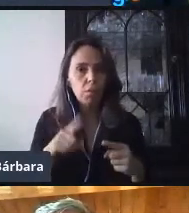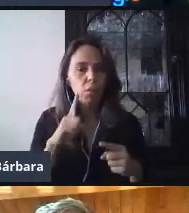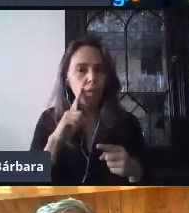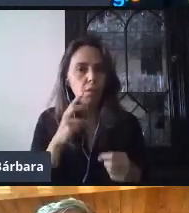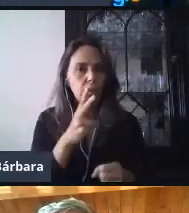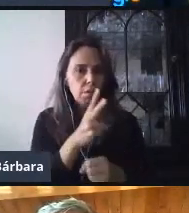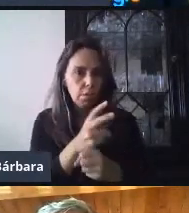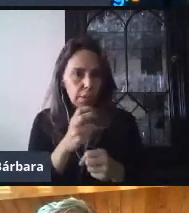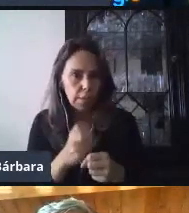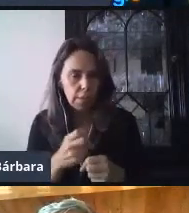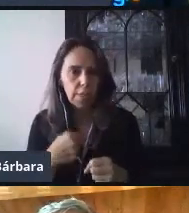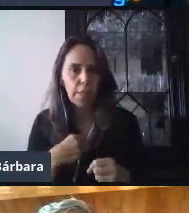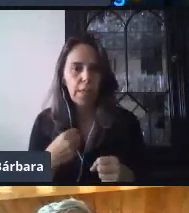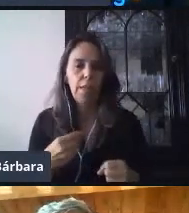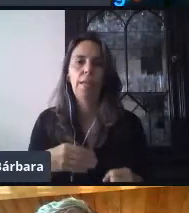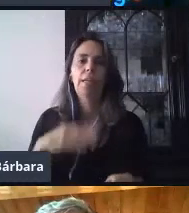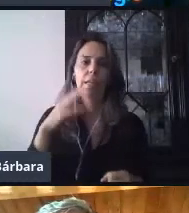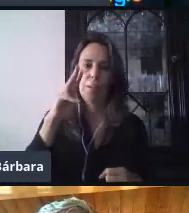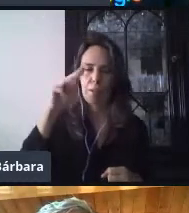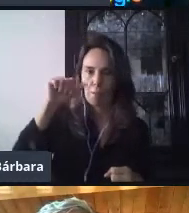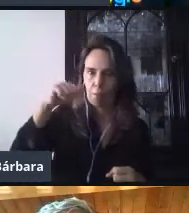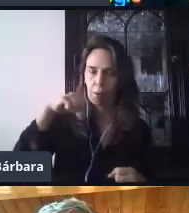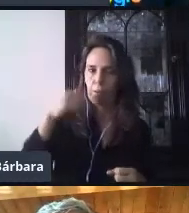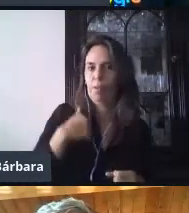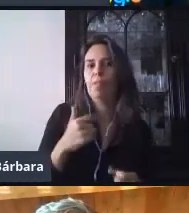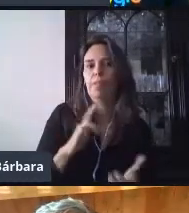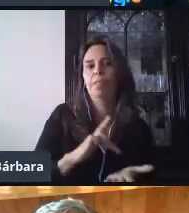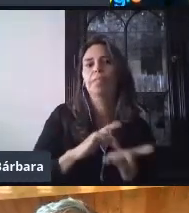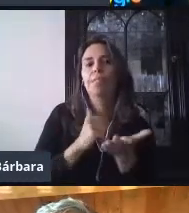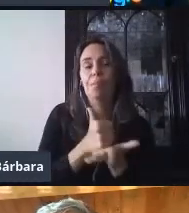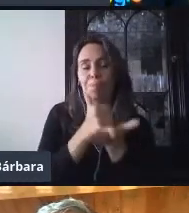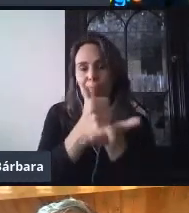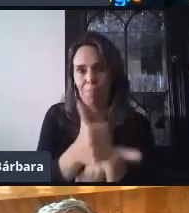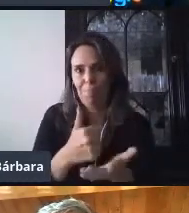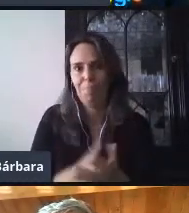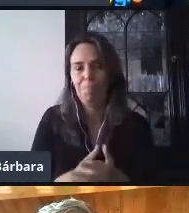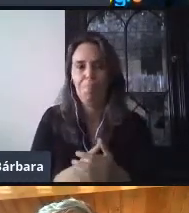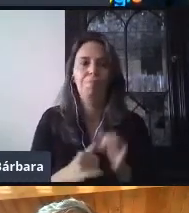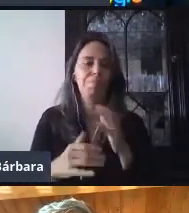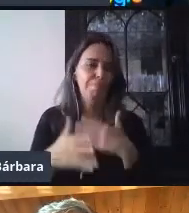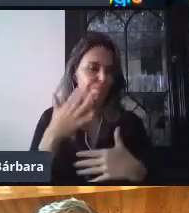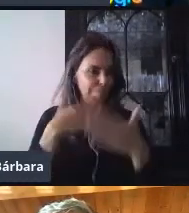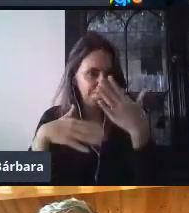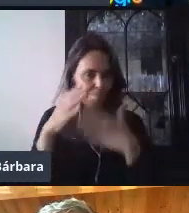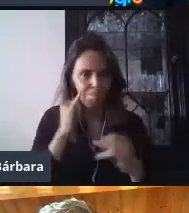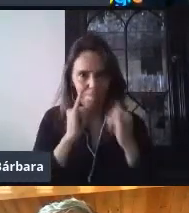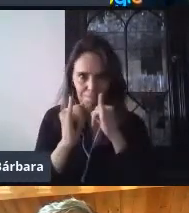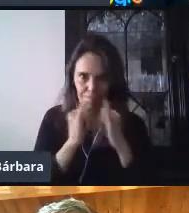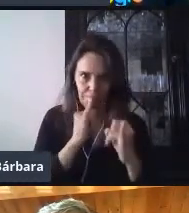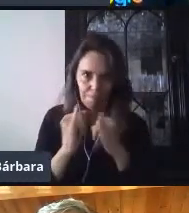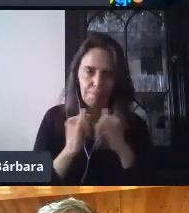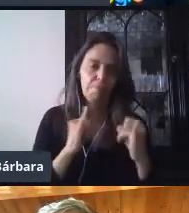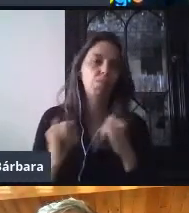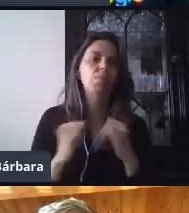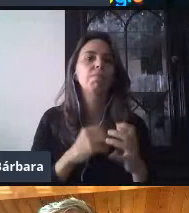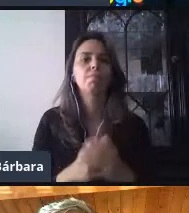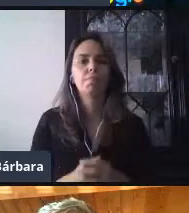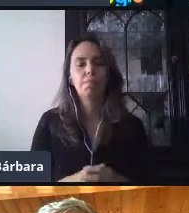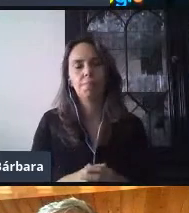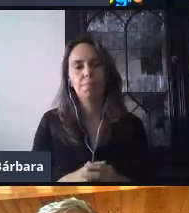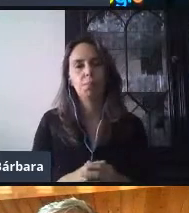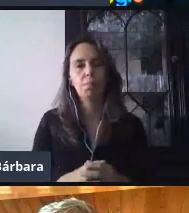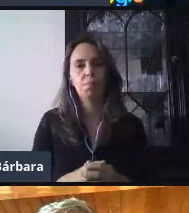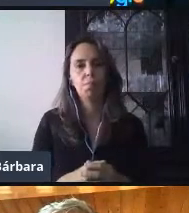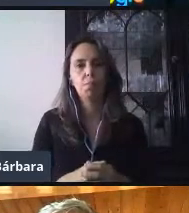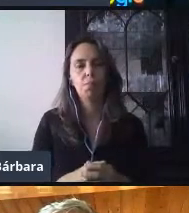invitada muy especial, que es Bárbara, que nos va a estar ayudando con la interpretación en lenguaje de señas mexicana, que es algo